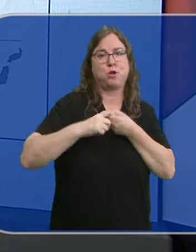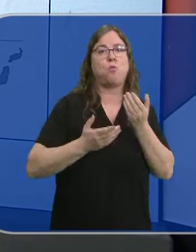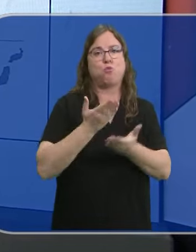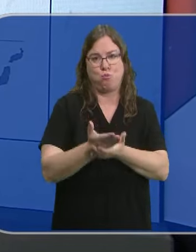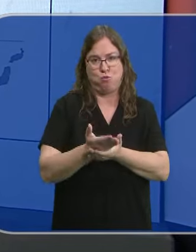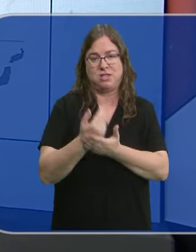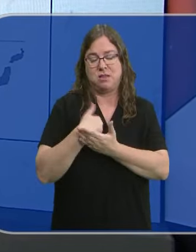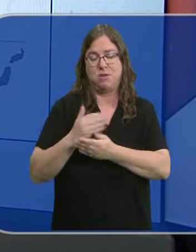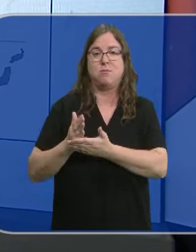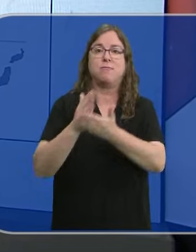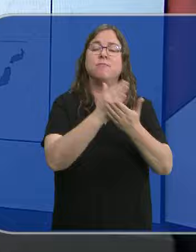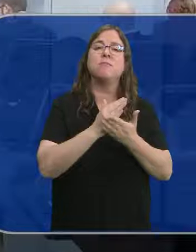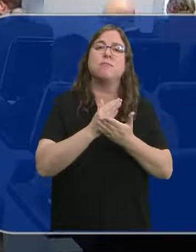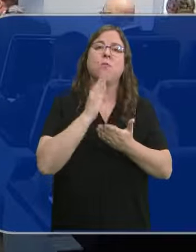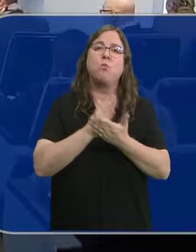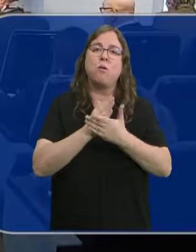su propuesta de esta evao común.